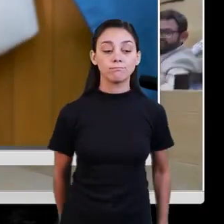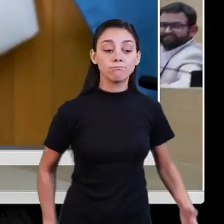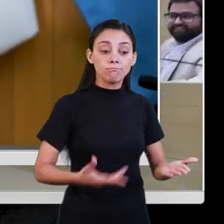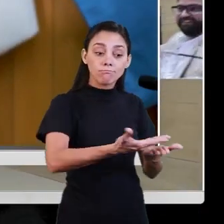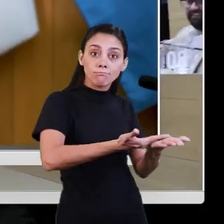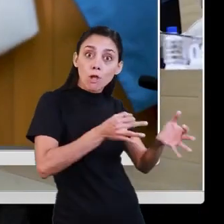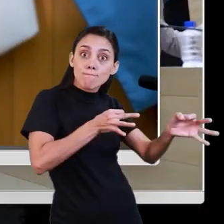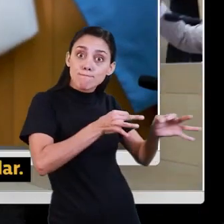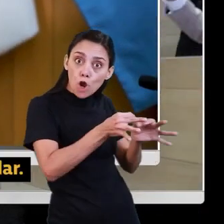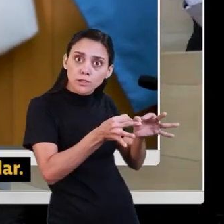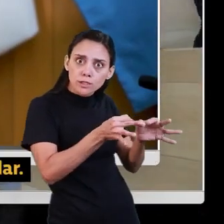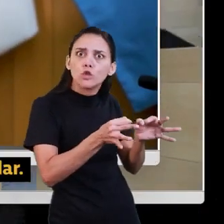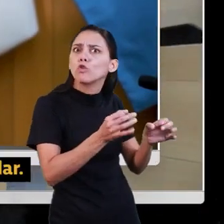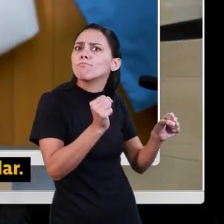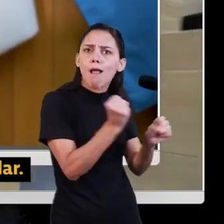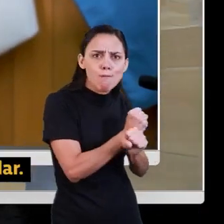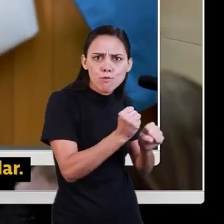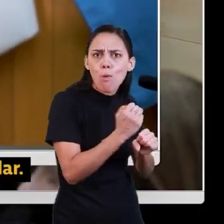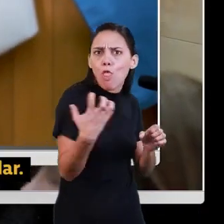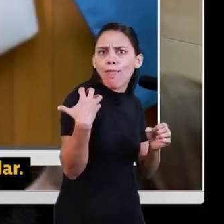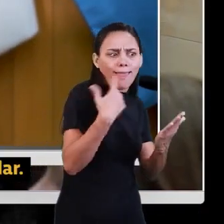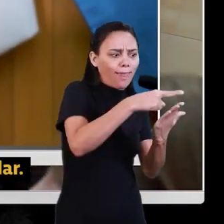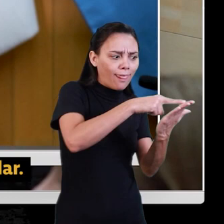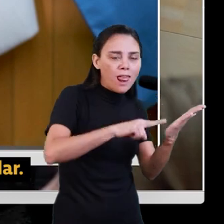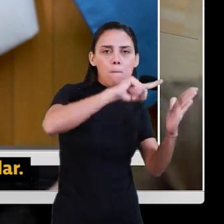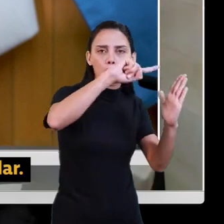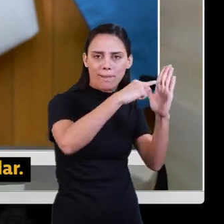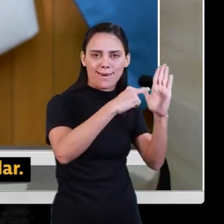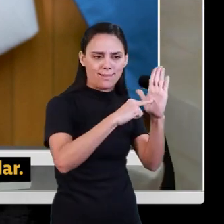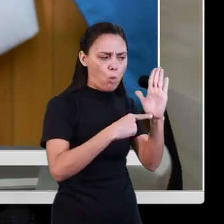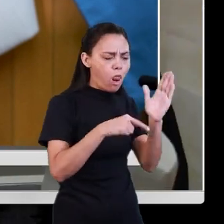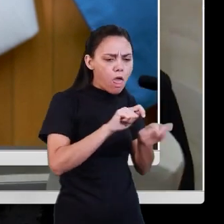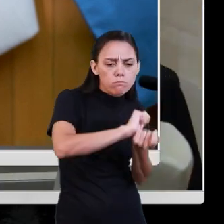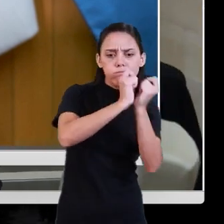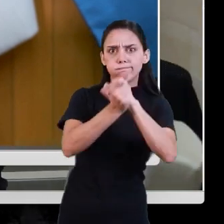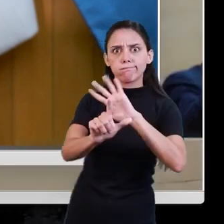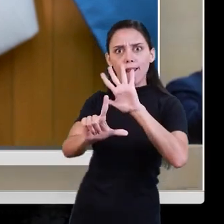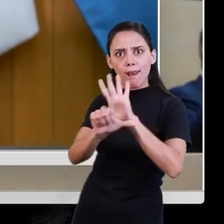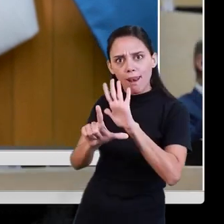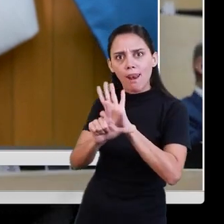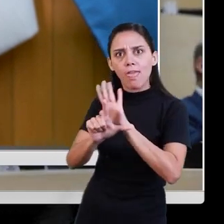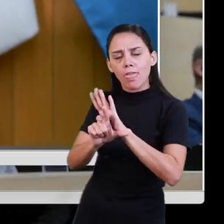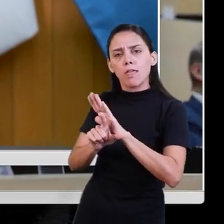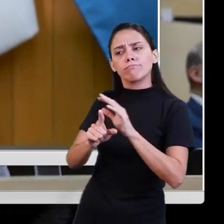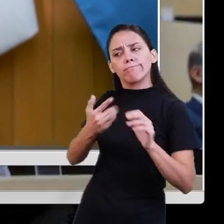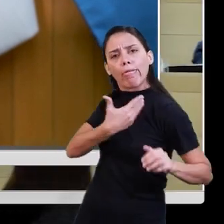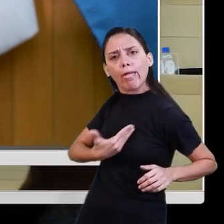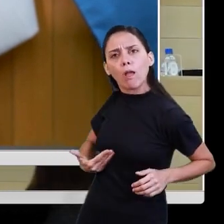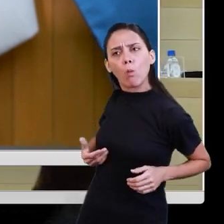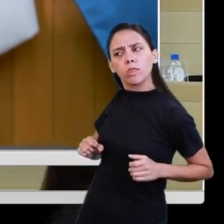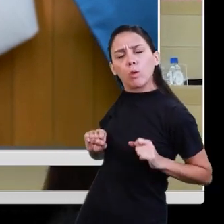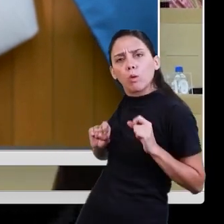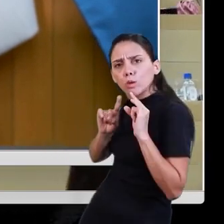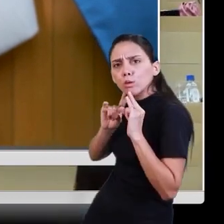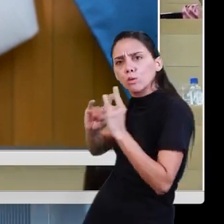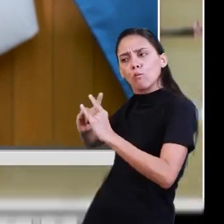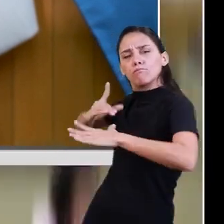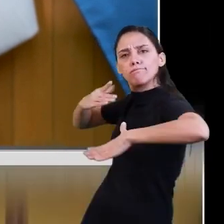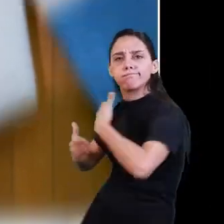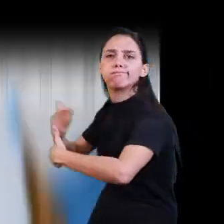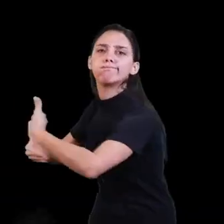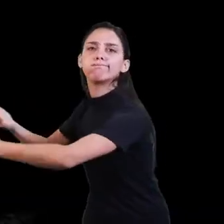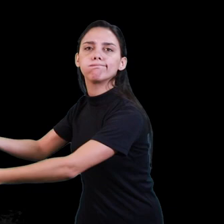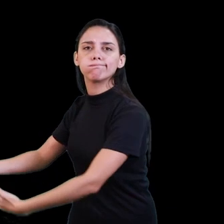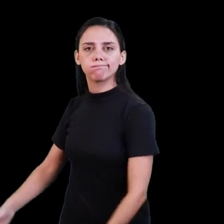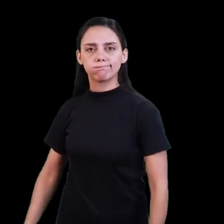De esta forma queda aprobado el proyecto en general y en particular, se convierte en ley, lo vamos a comunicar al Poder